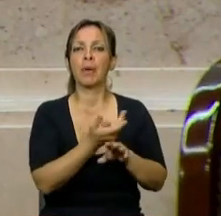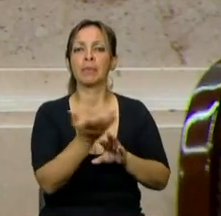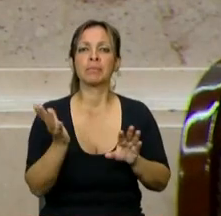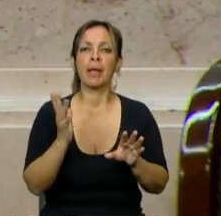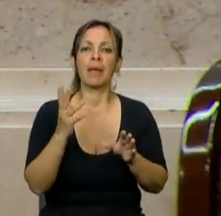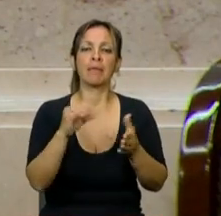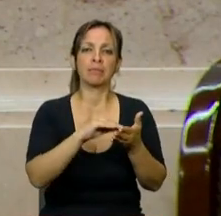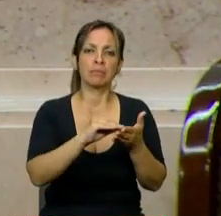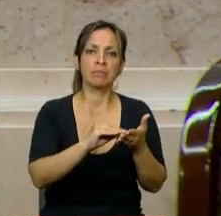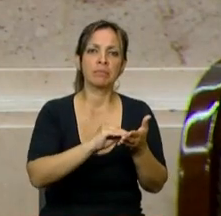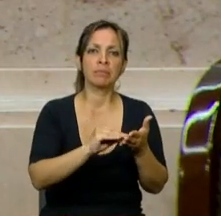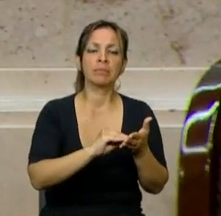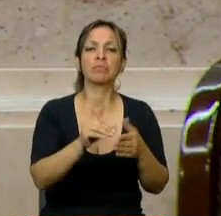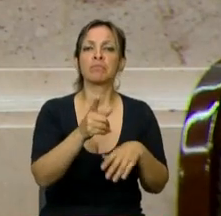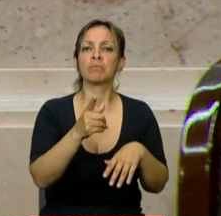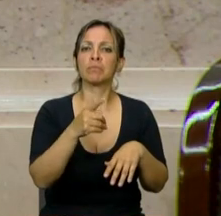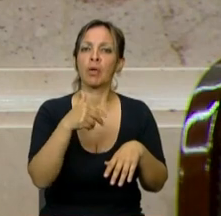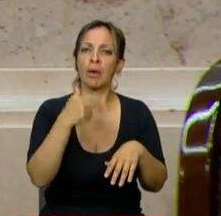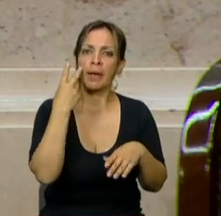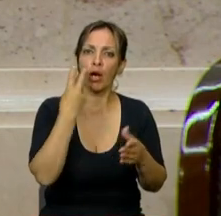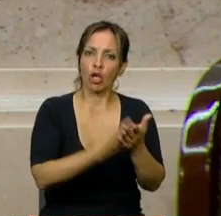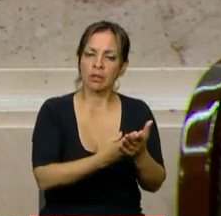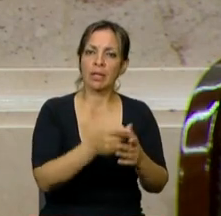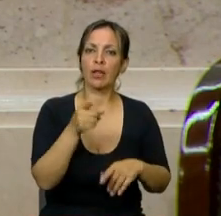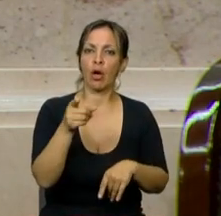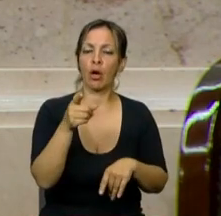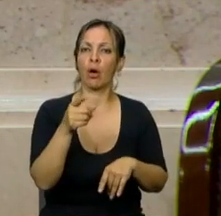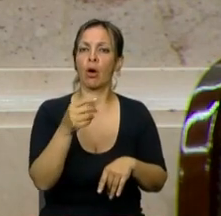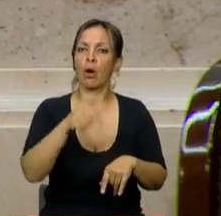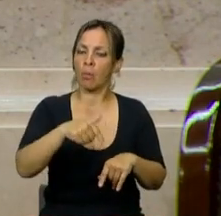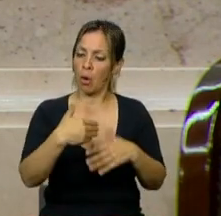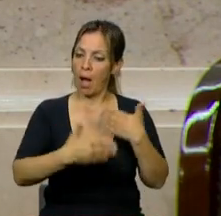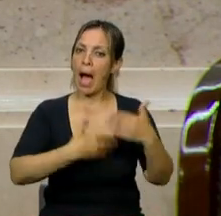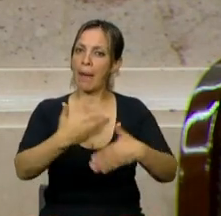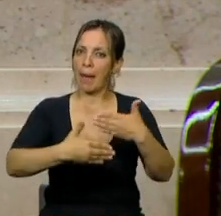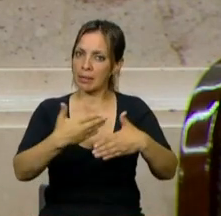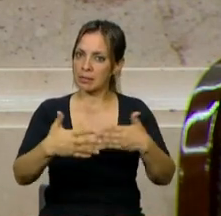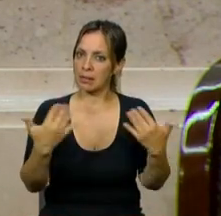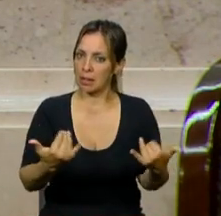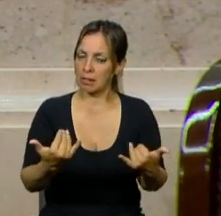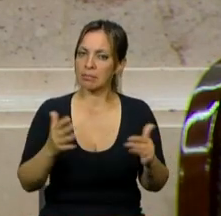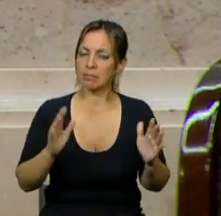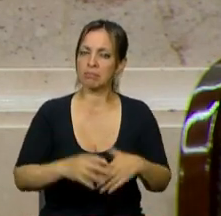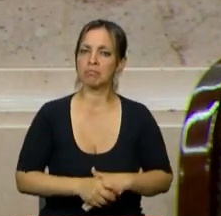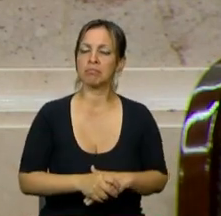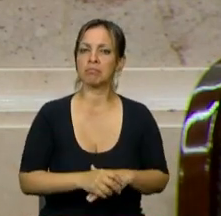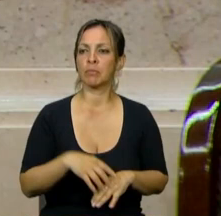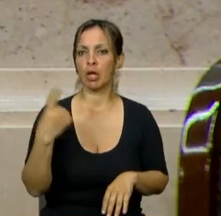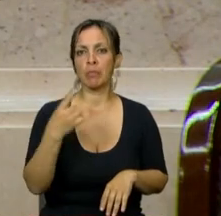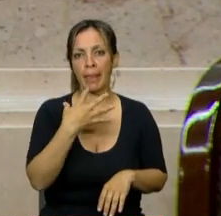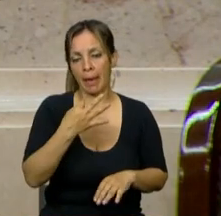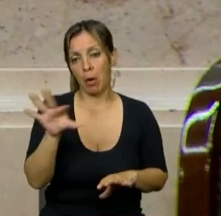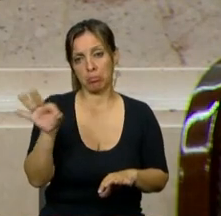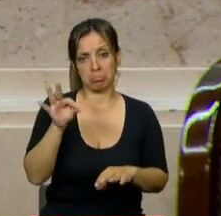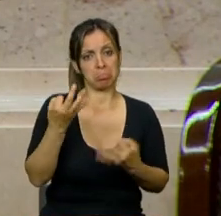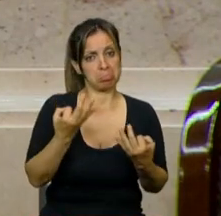fue reconocida en este debate como un gran avance que tenemos que recalcar.